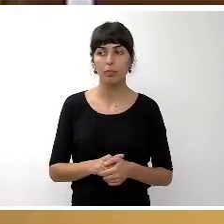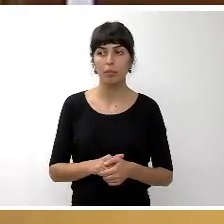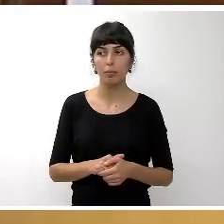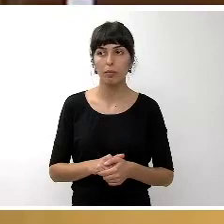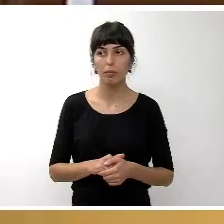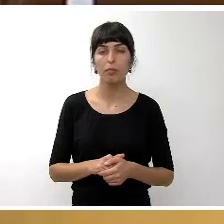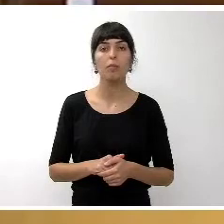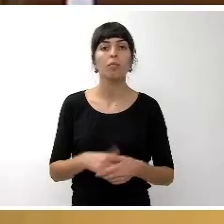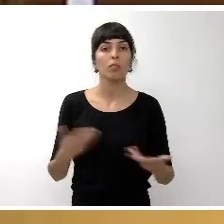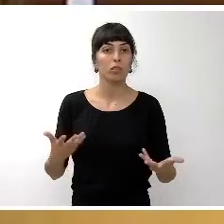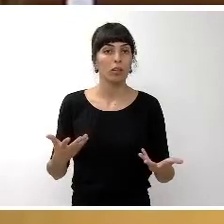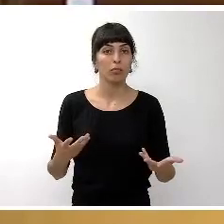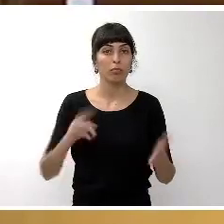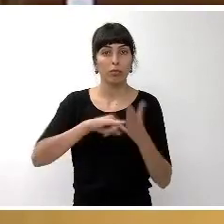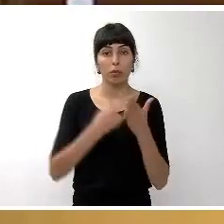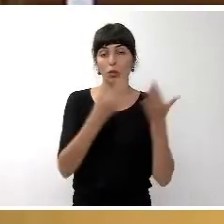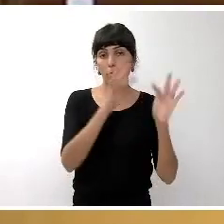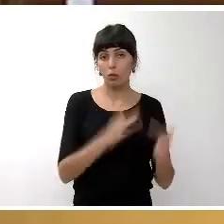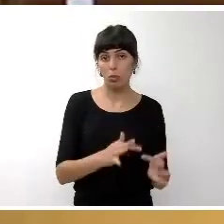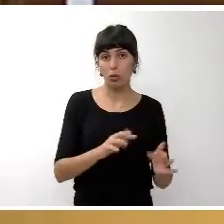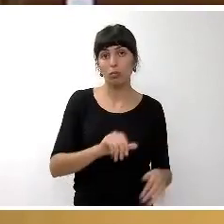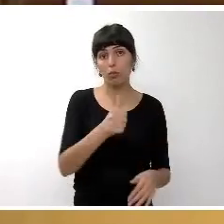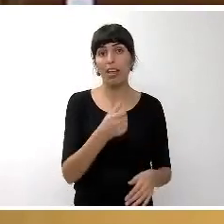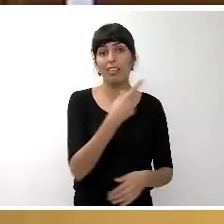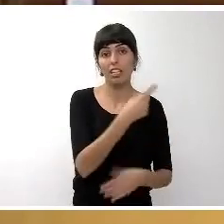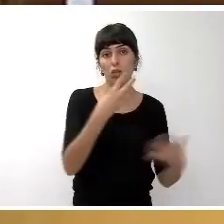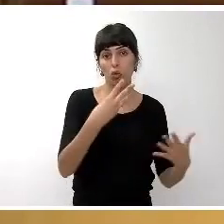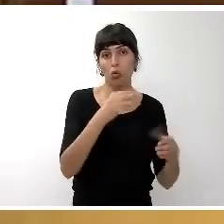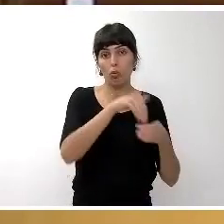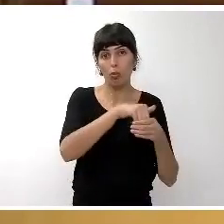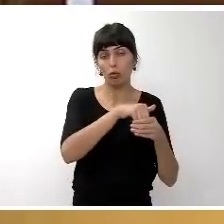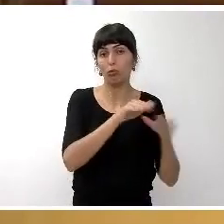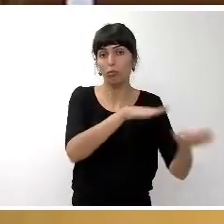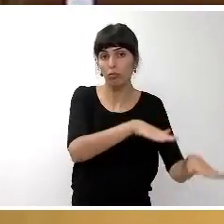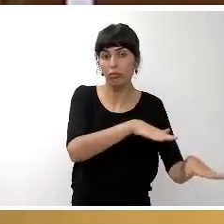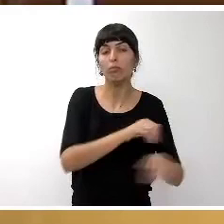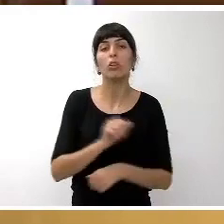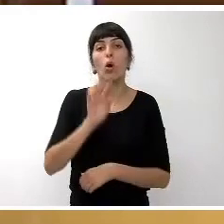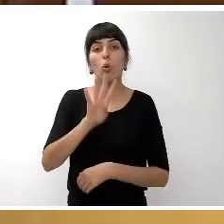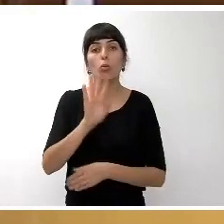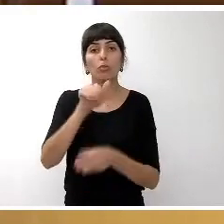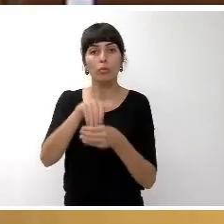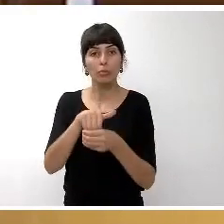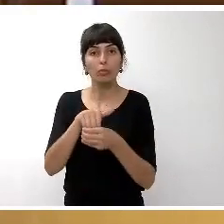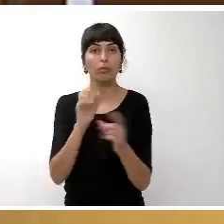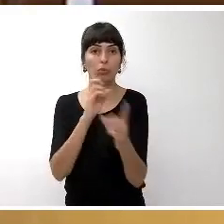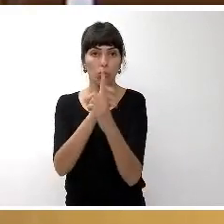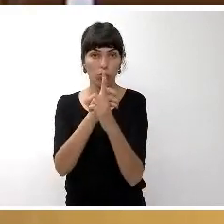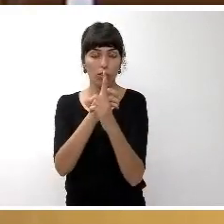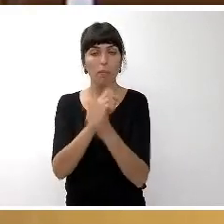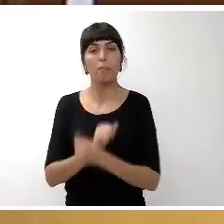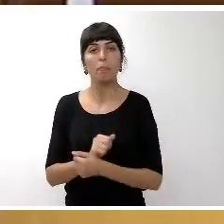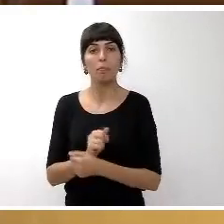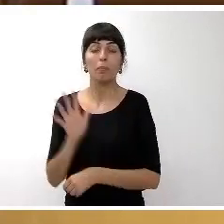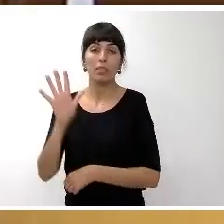Se aprueba, por tanto, el proyecto de presupuesto con dieciocho votos a favor, cuatro votos en contra y